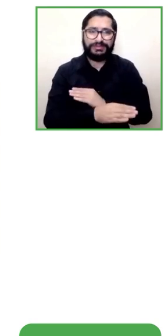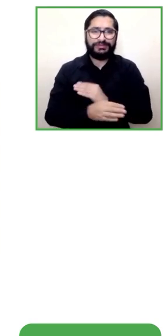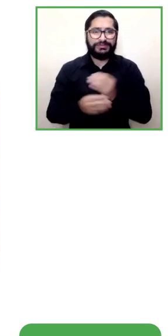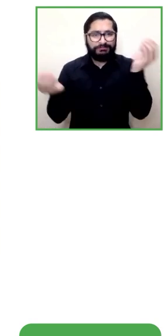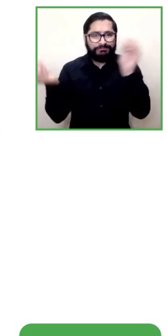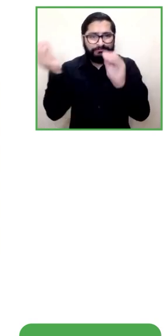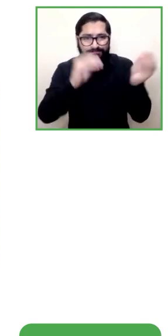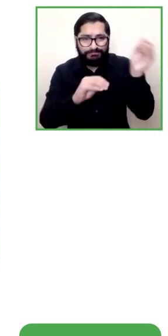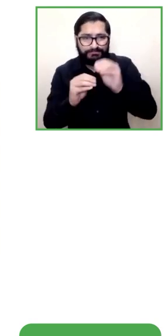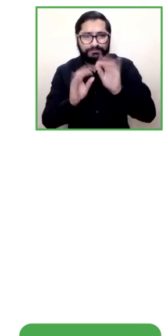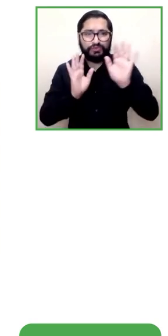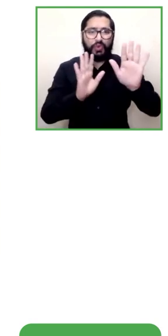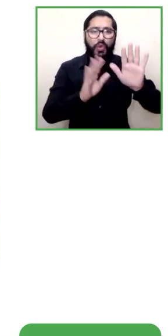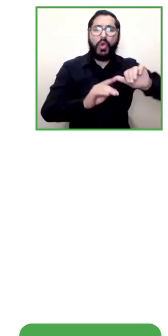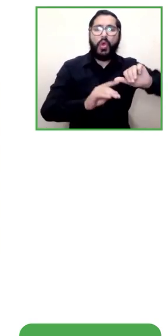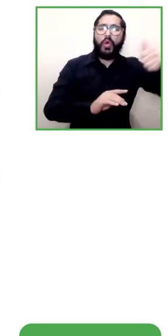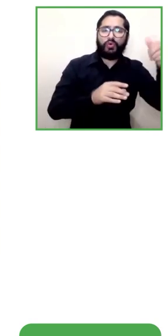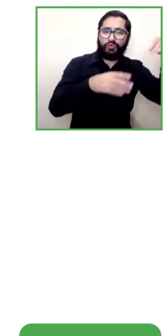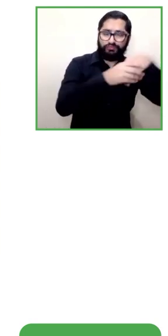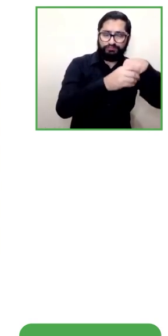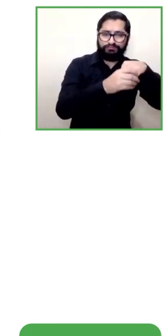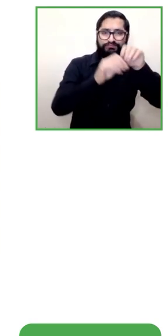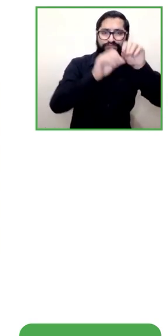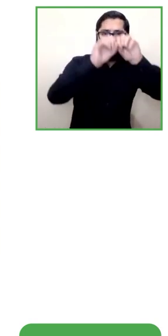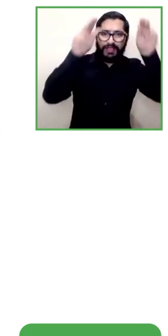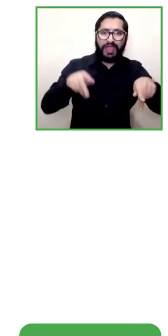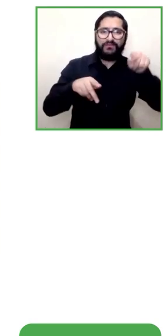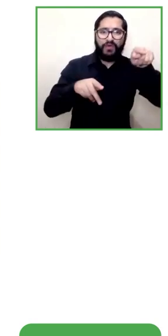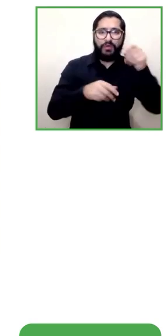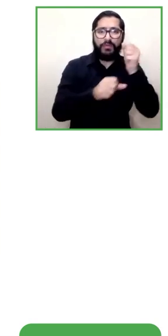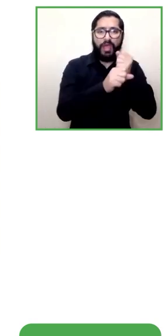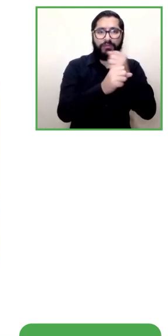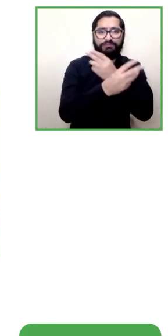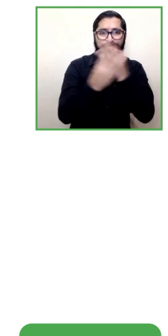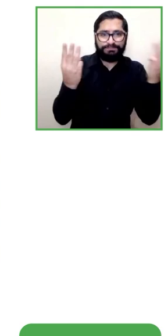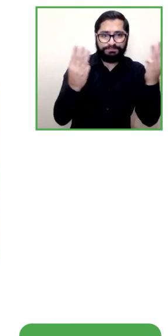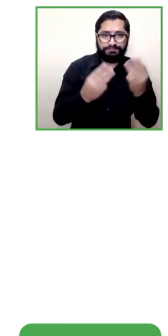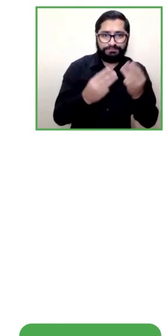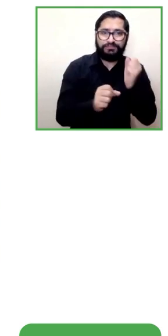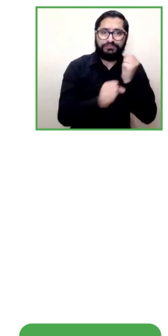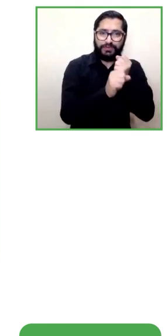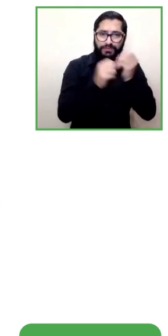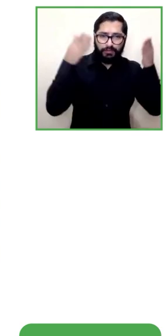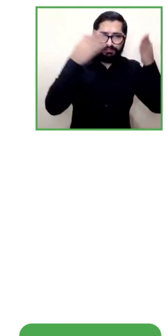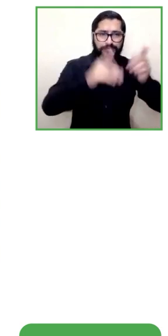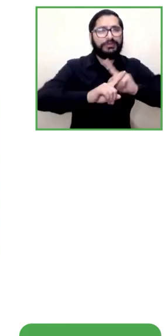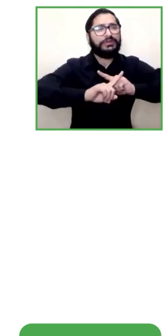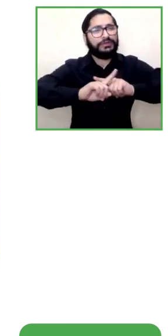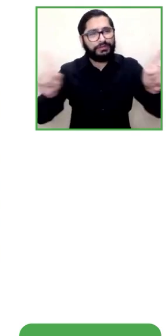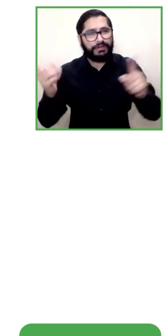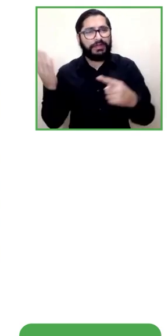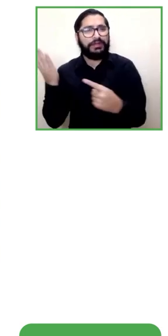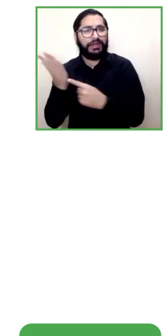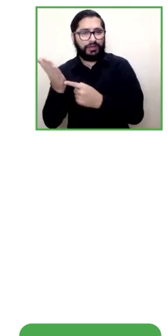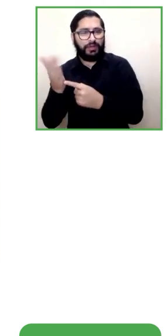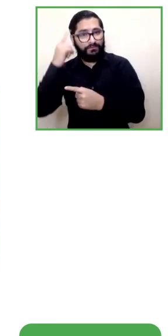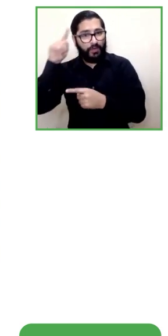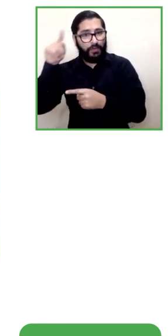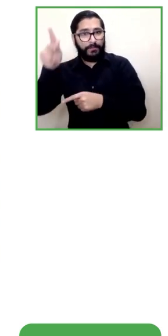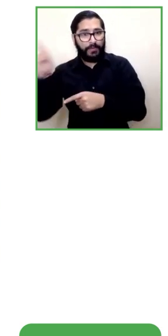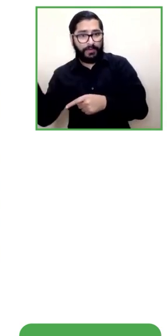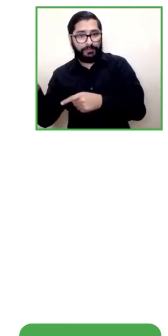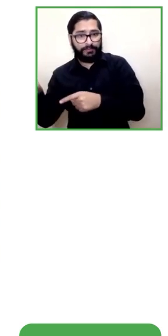trabajando con distintas tecnologías entonces vamos a entregar mejor